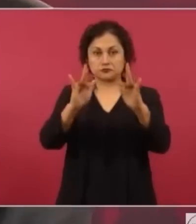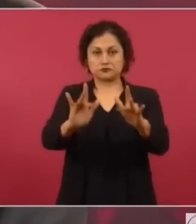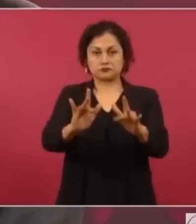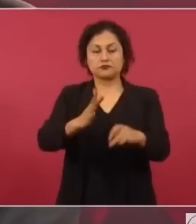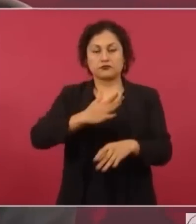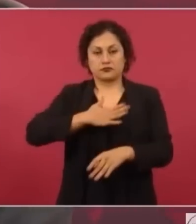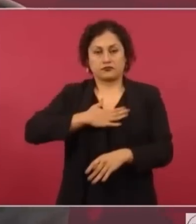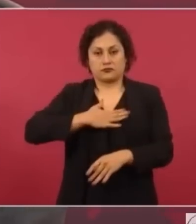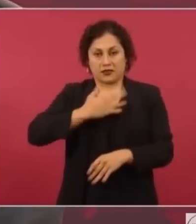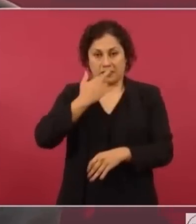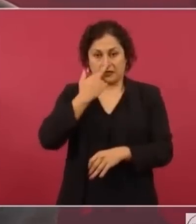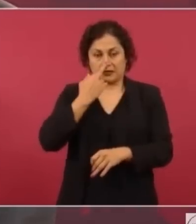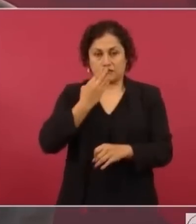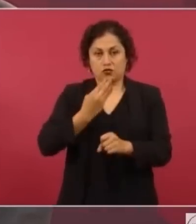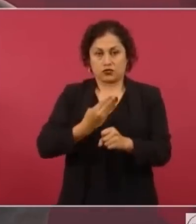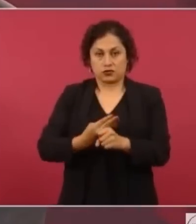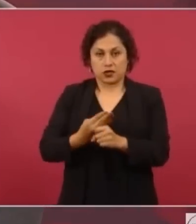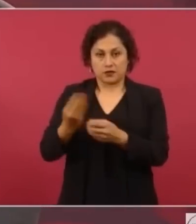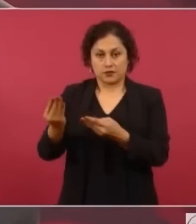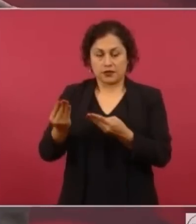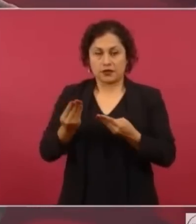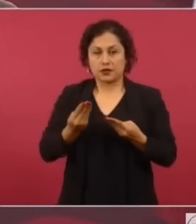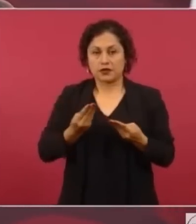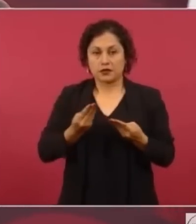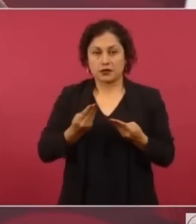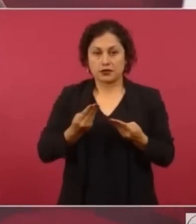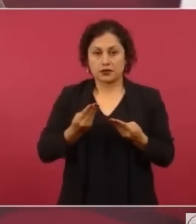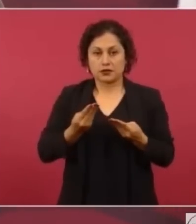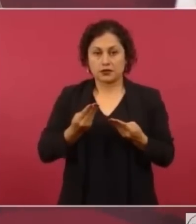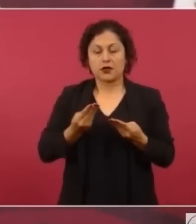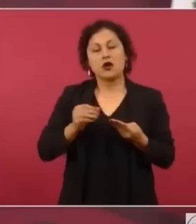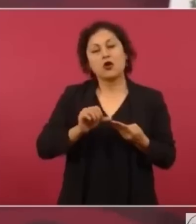proponer.